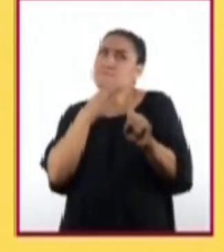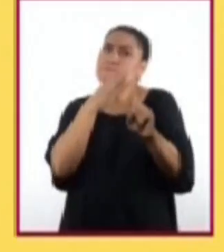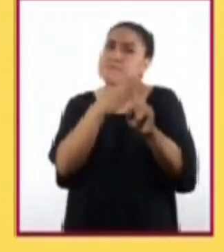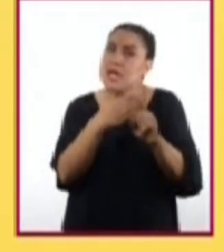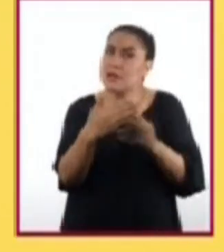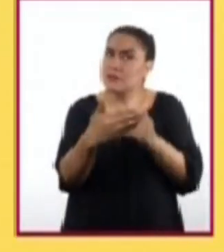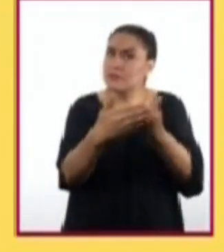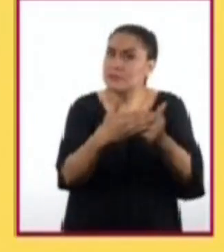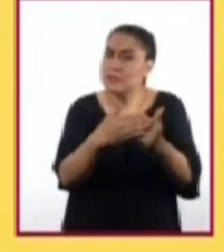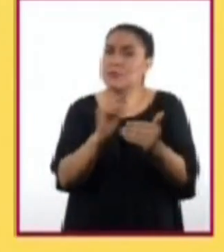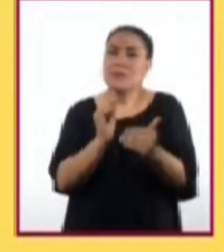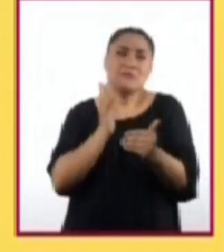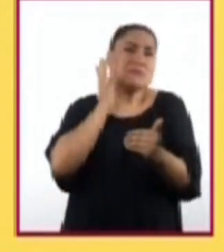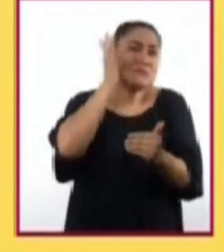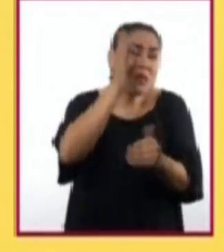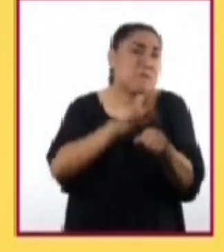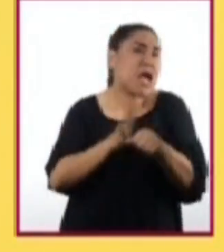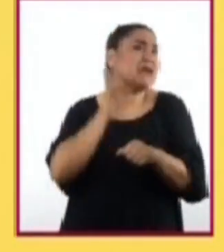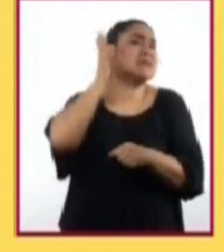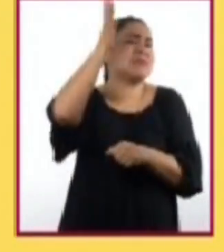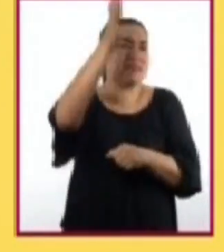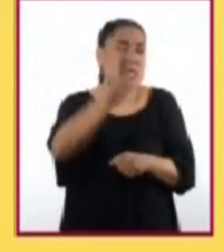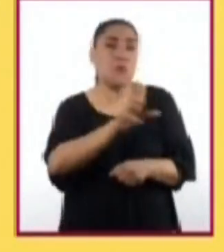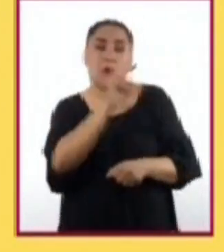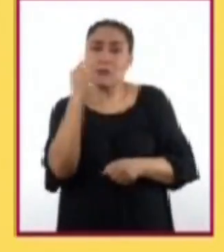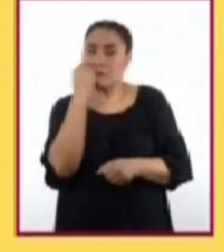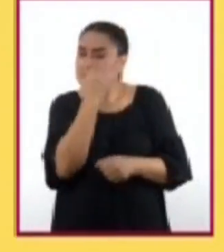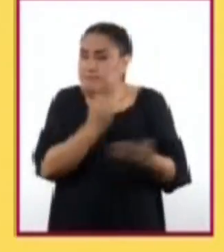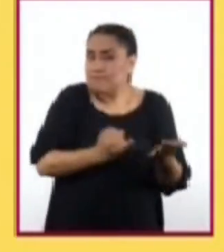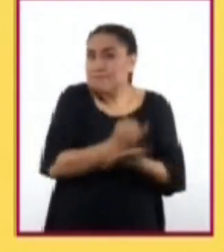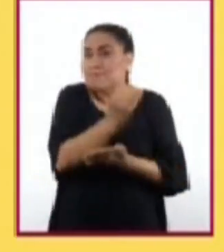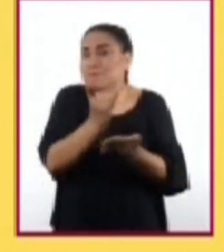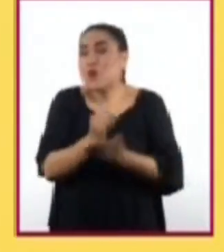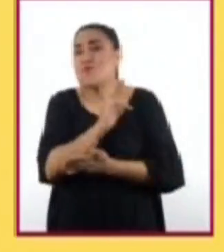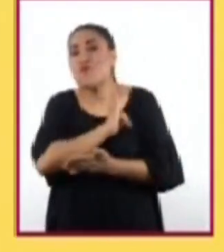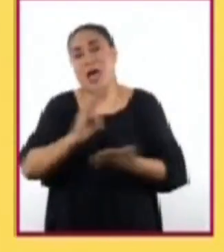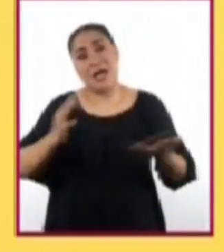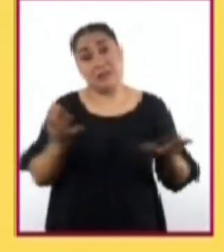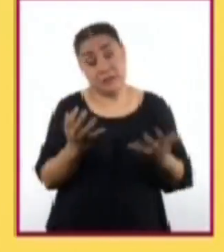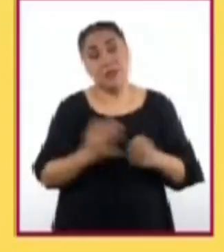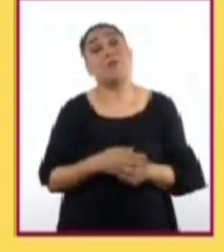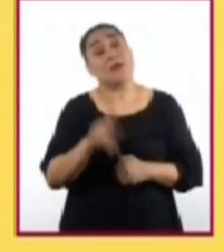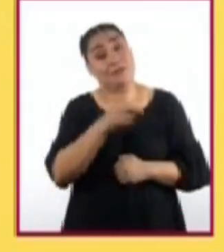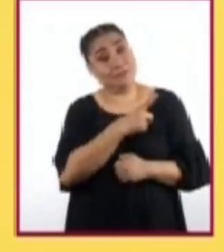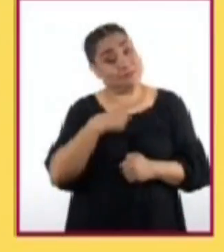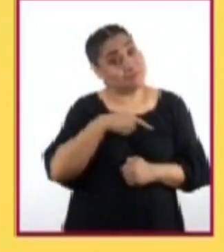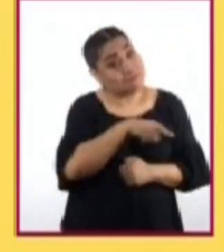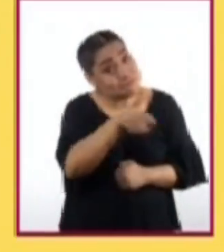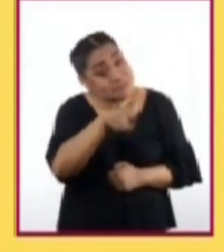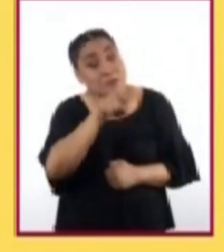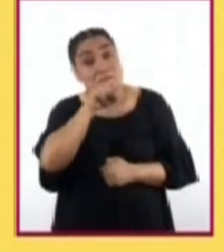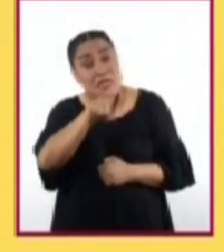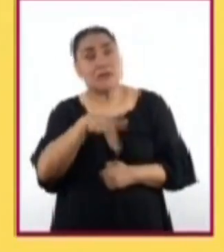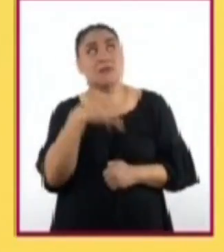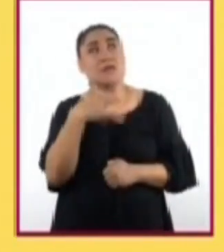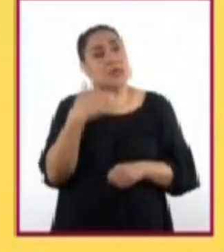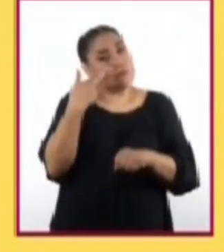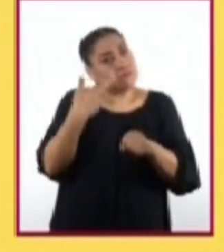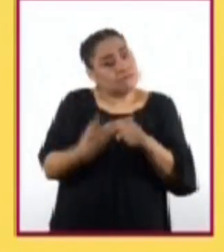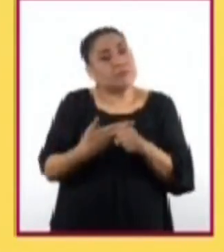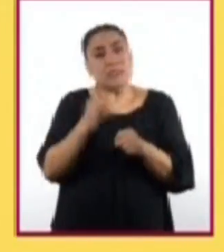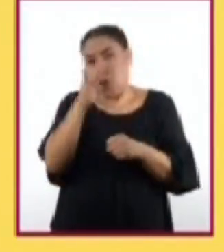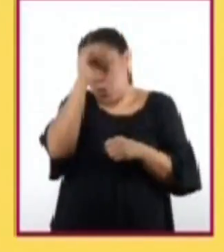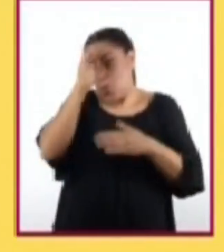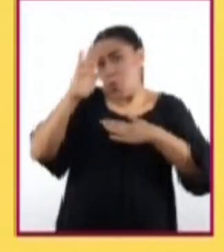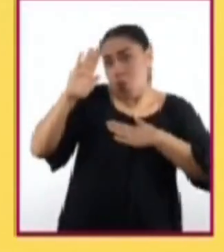plazo y determinar las acciones correctas para lograrlas. Implica adquirir compromisos contigo mismo y con las demás